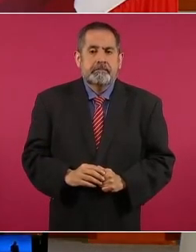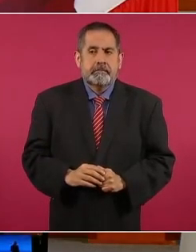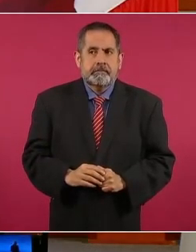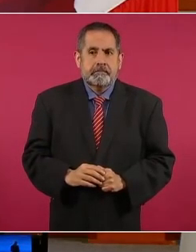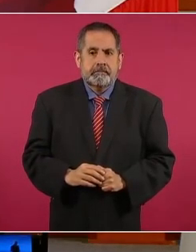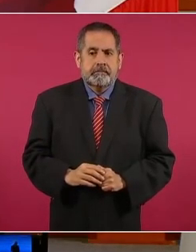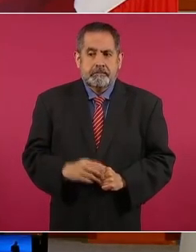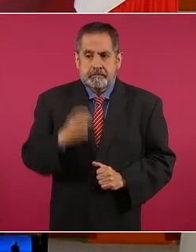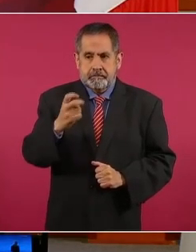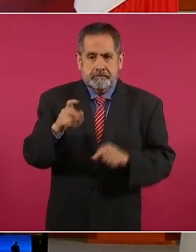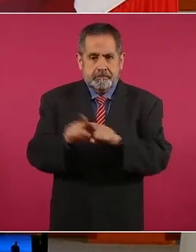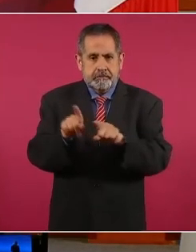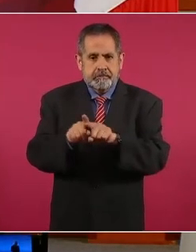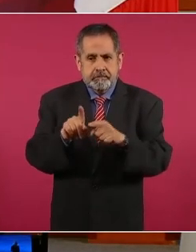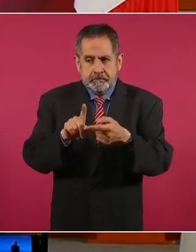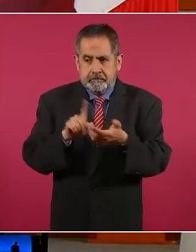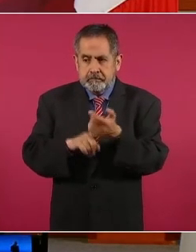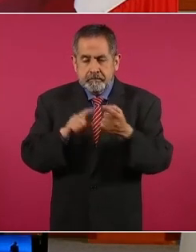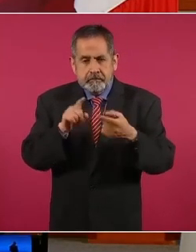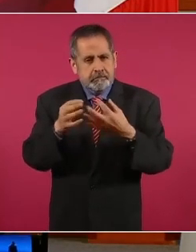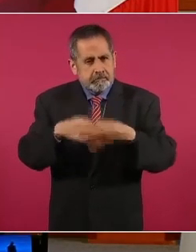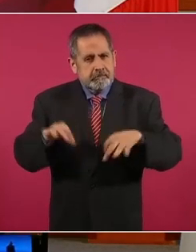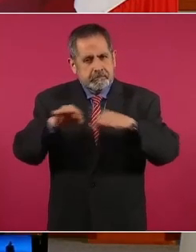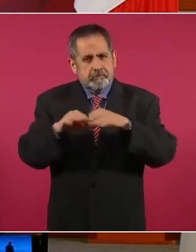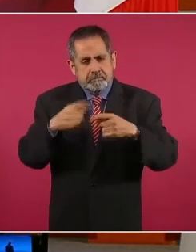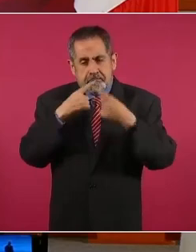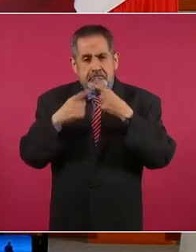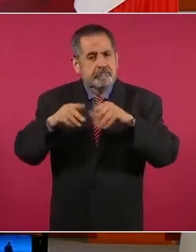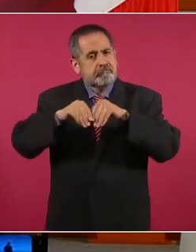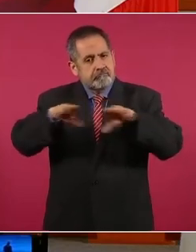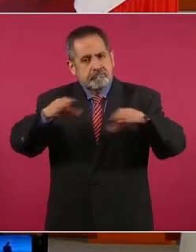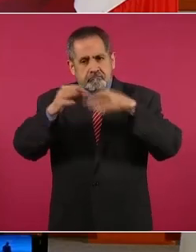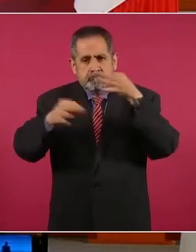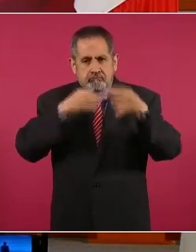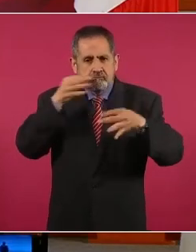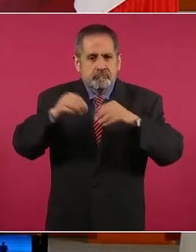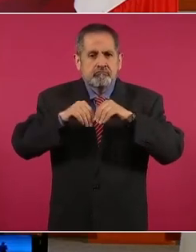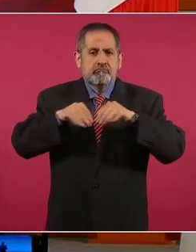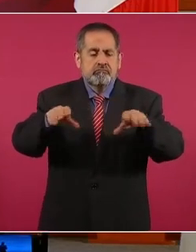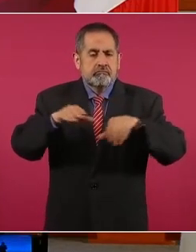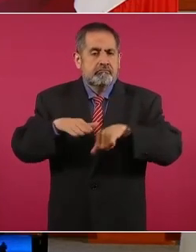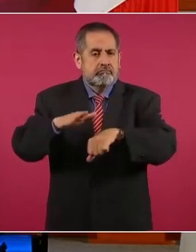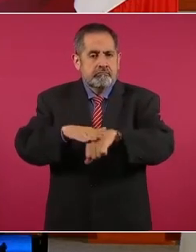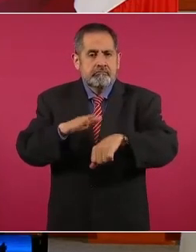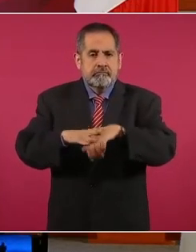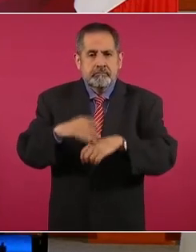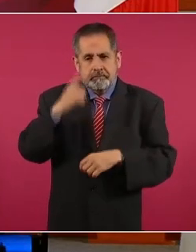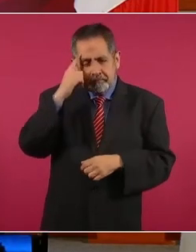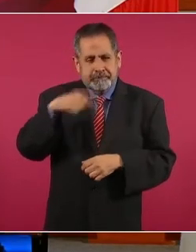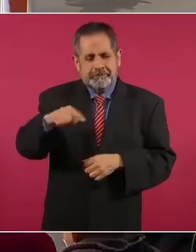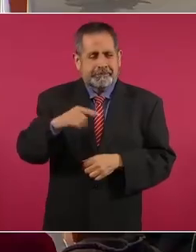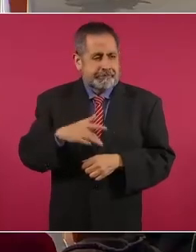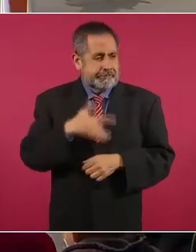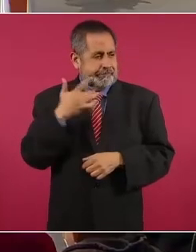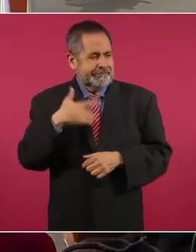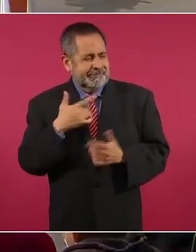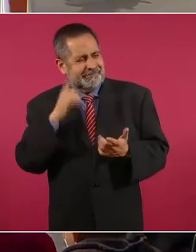Esto también es importante que se sepa para que no se enojen tanto